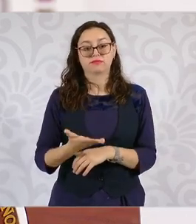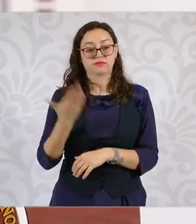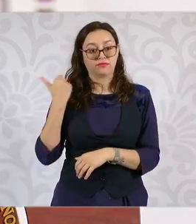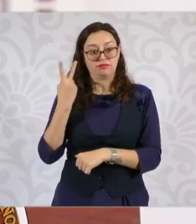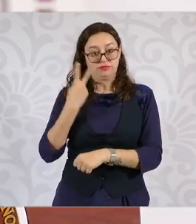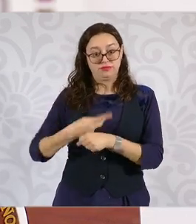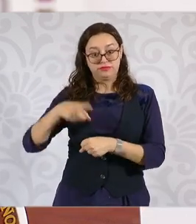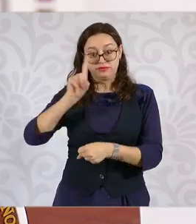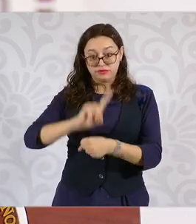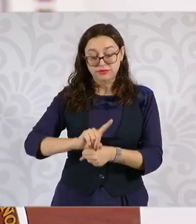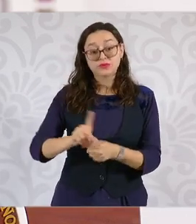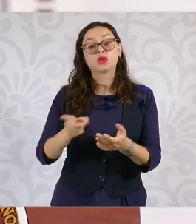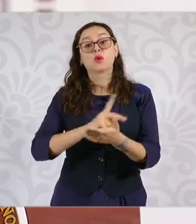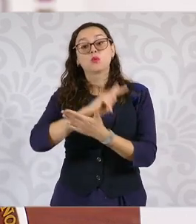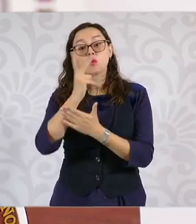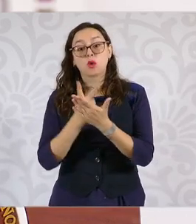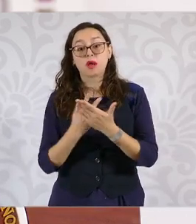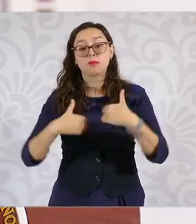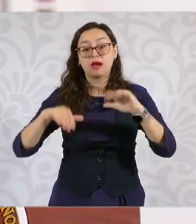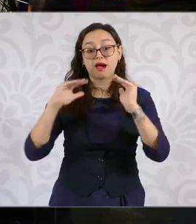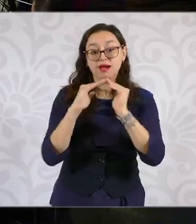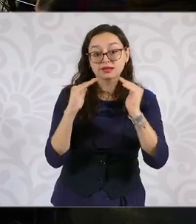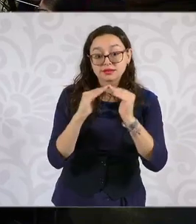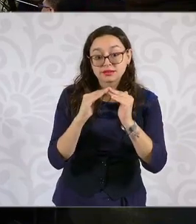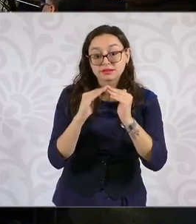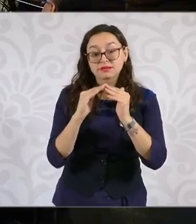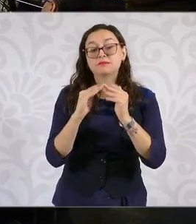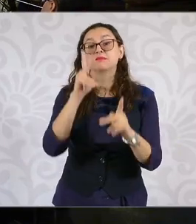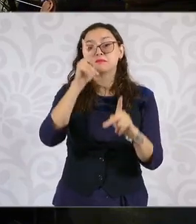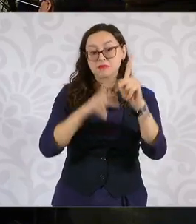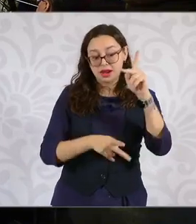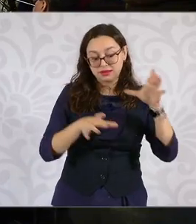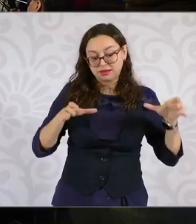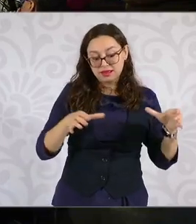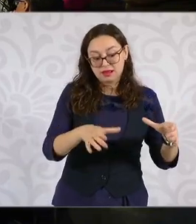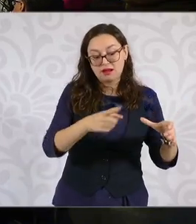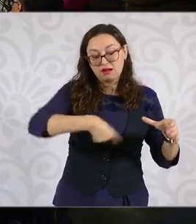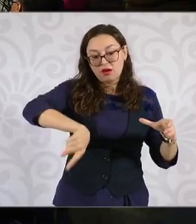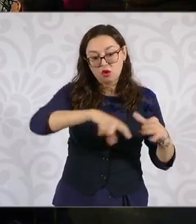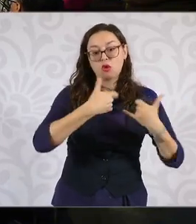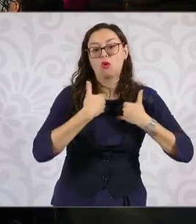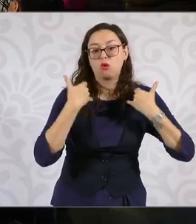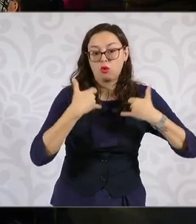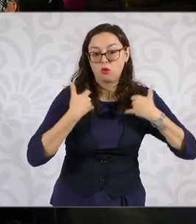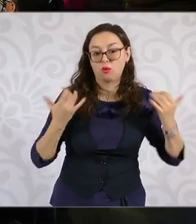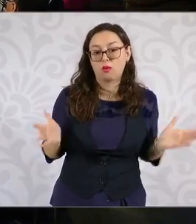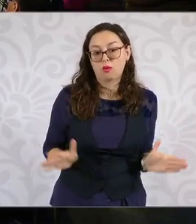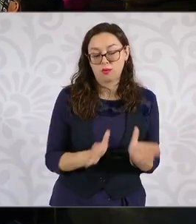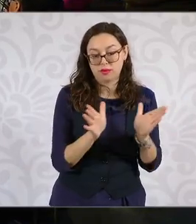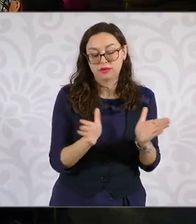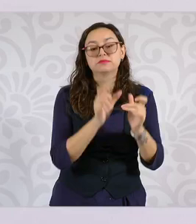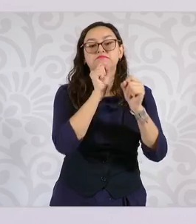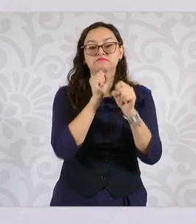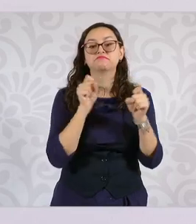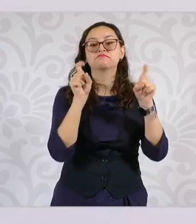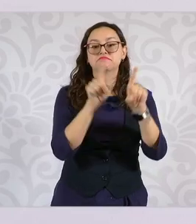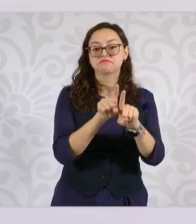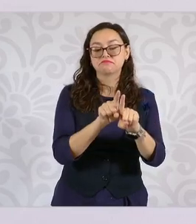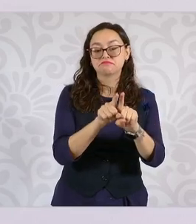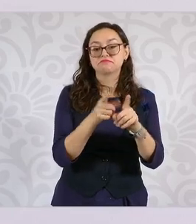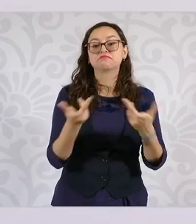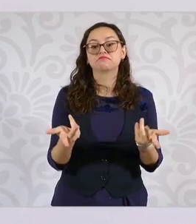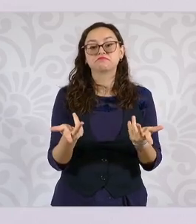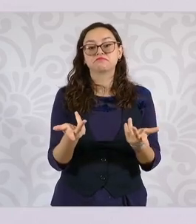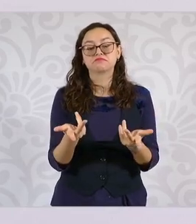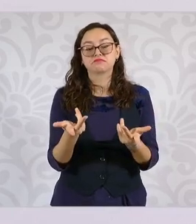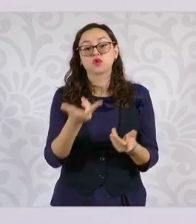el programa de vivienda, que tiene un componente también para las y los jóvenes. Entonces, las y los jóvenes